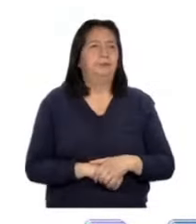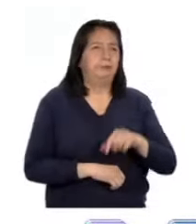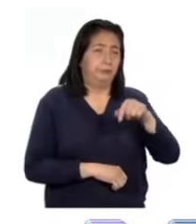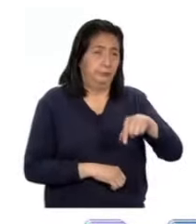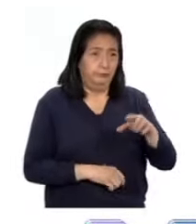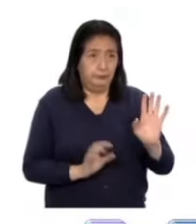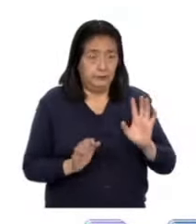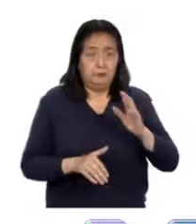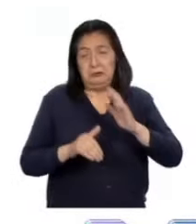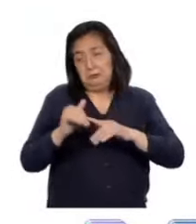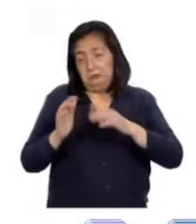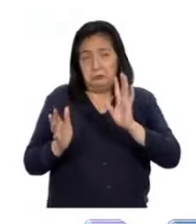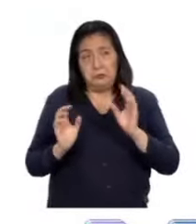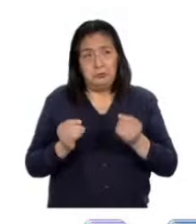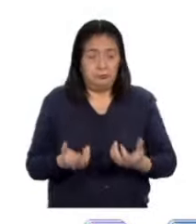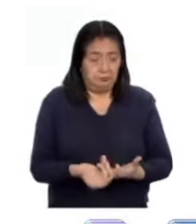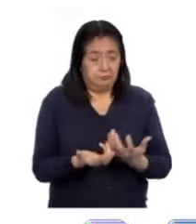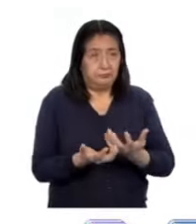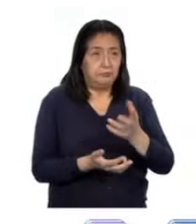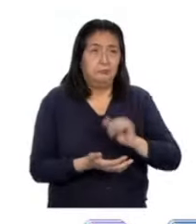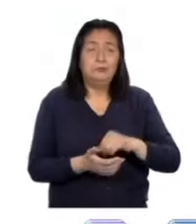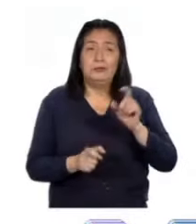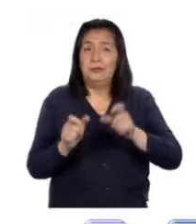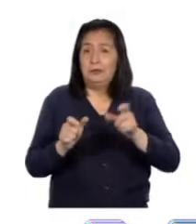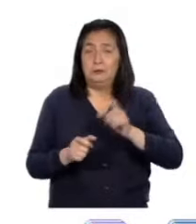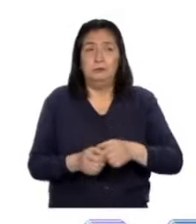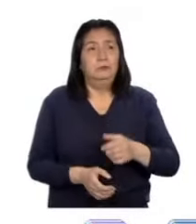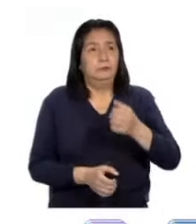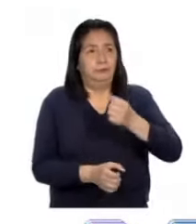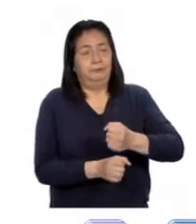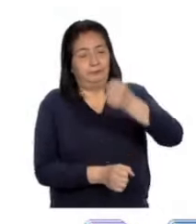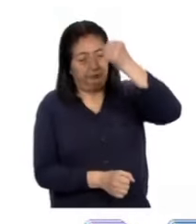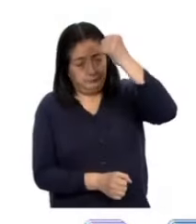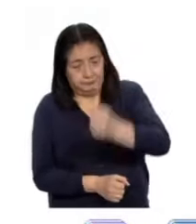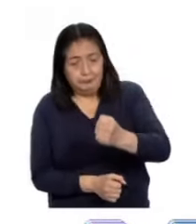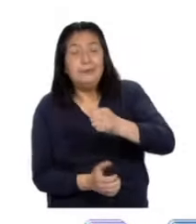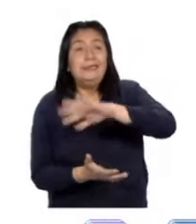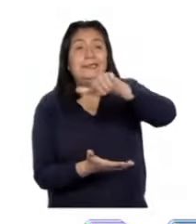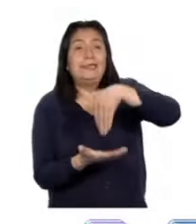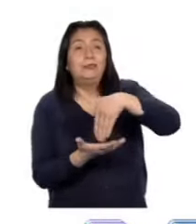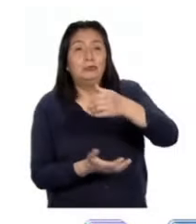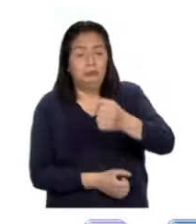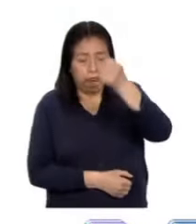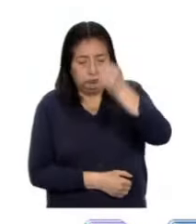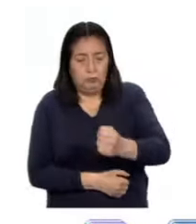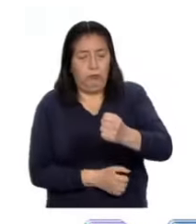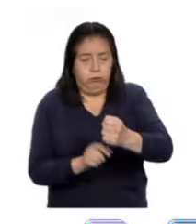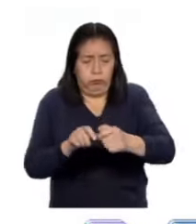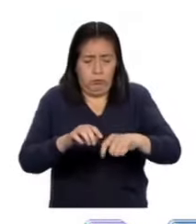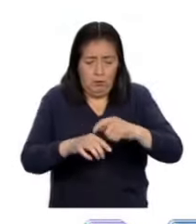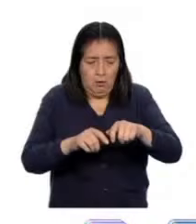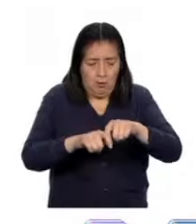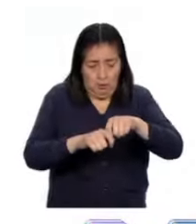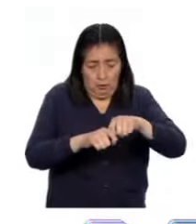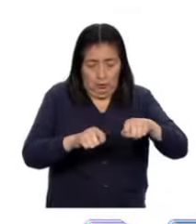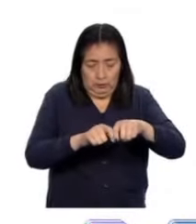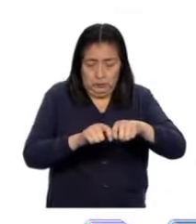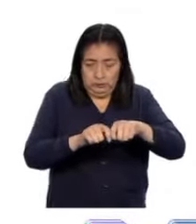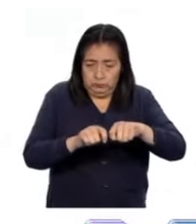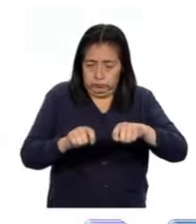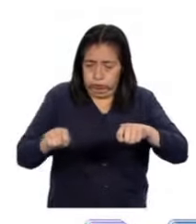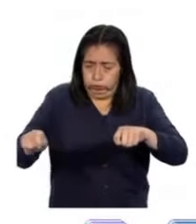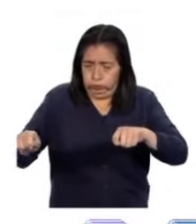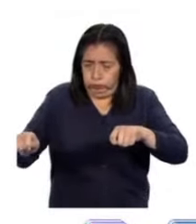hacer alguna construcción o un jardín, las personas clavaban una estaca en el centro del terreno y luego ataban a esta estaca